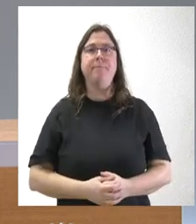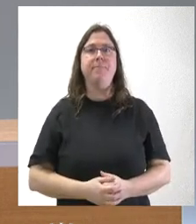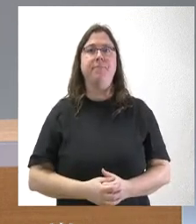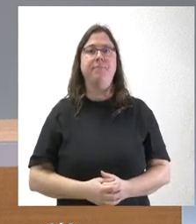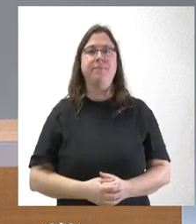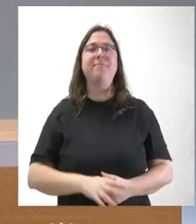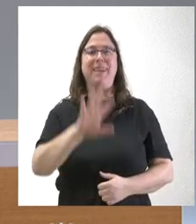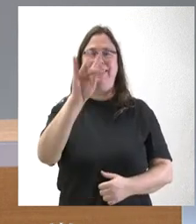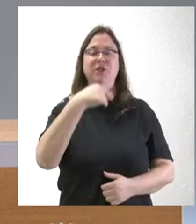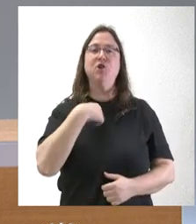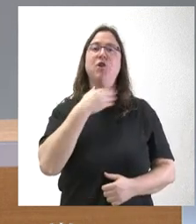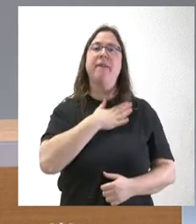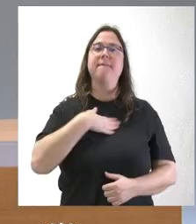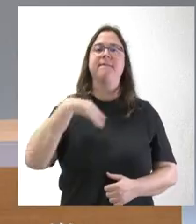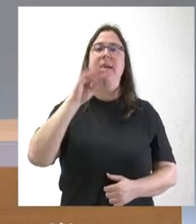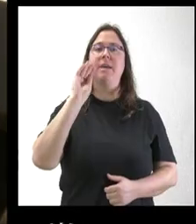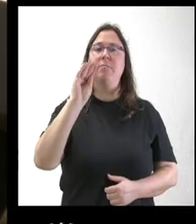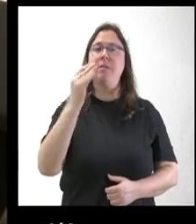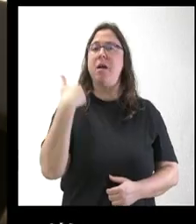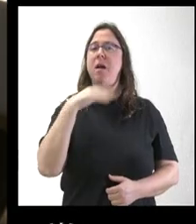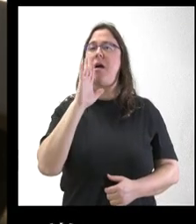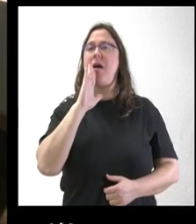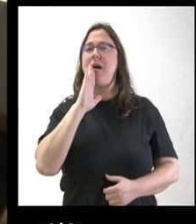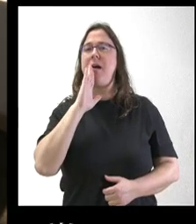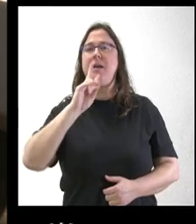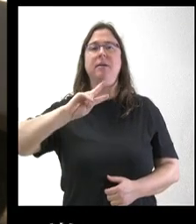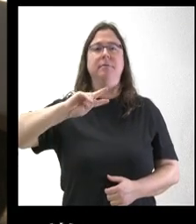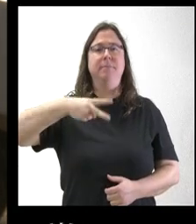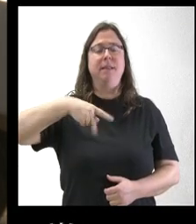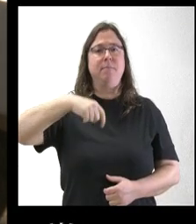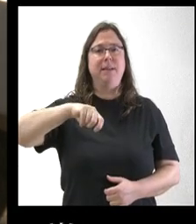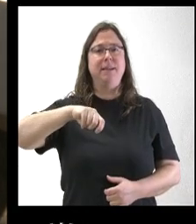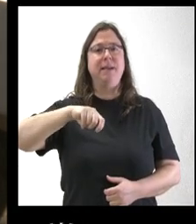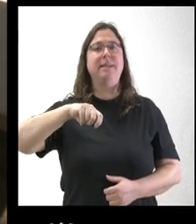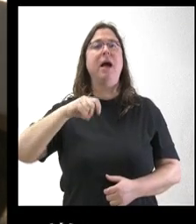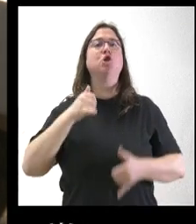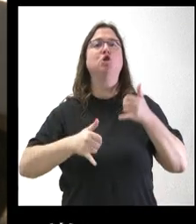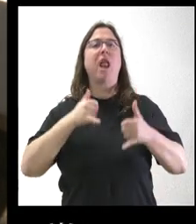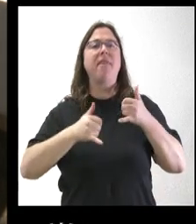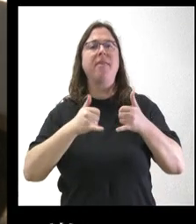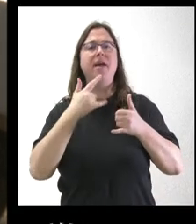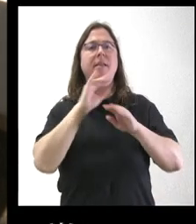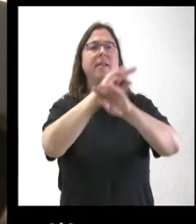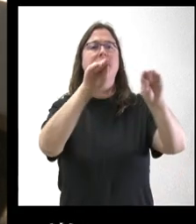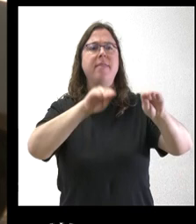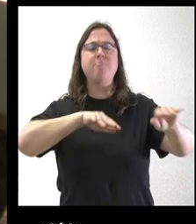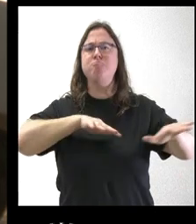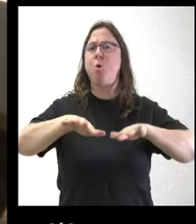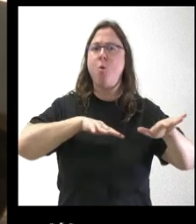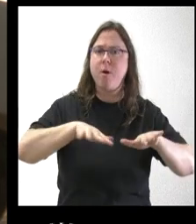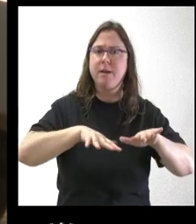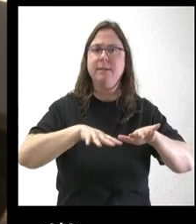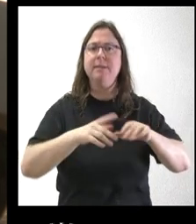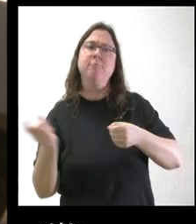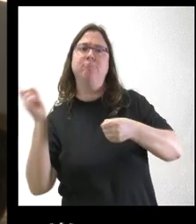Sí, yo quería preguntar por las palabras ayer de la vicepresidenta y ministra Yolanda Díaz, llamando a los ciudadanos a moverse, a